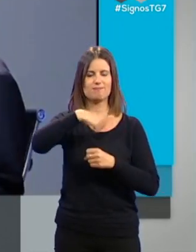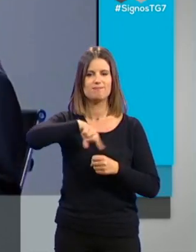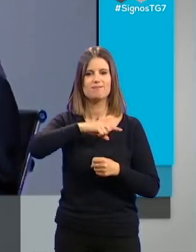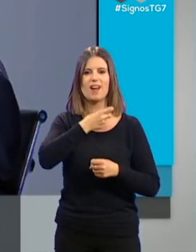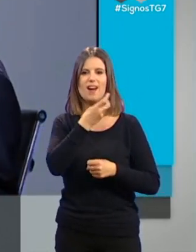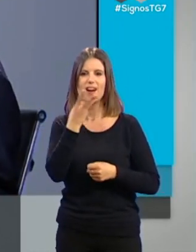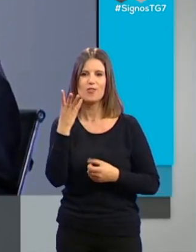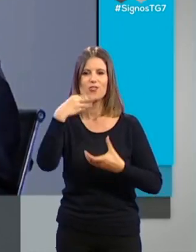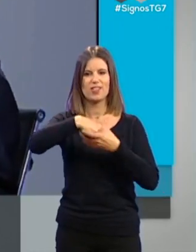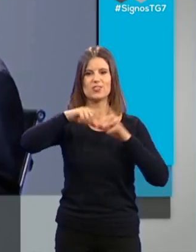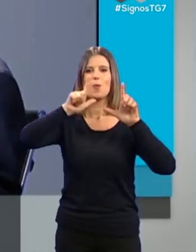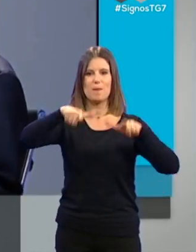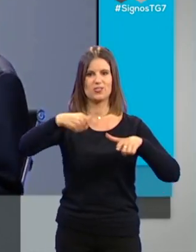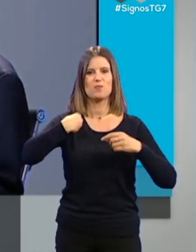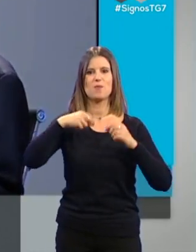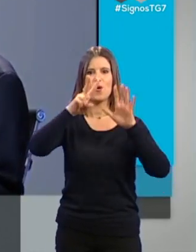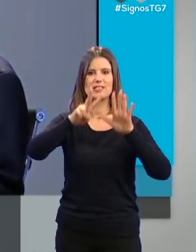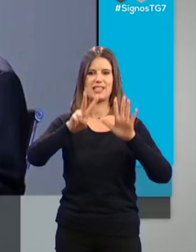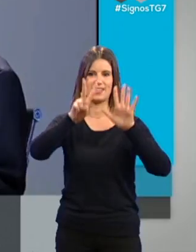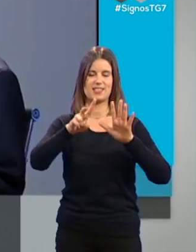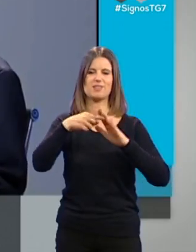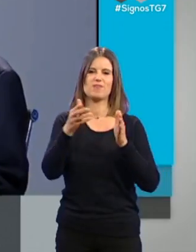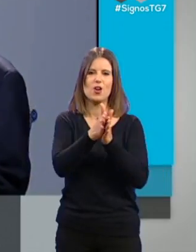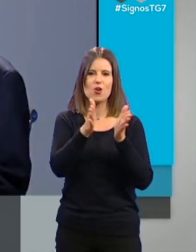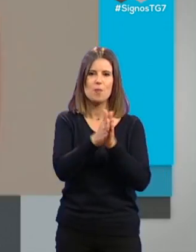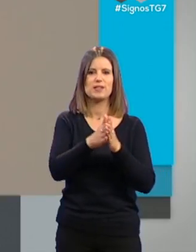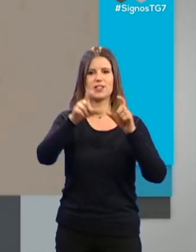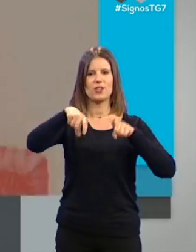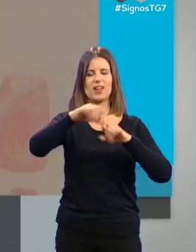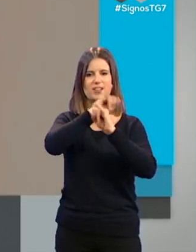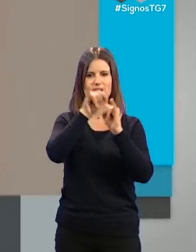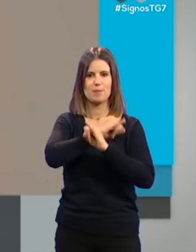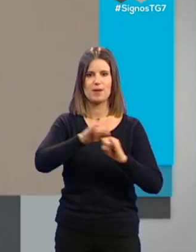alguno en el plató de esta casa. Compañero, descansen.